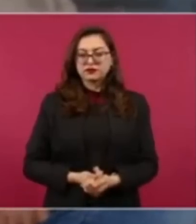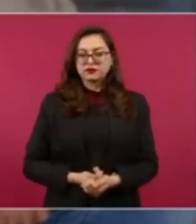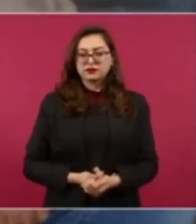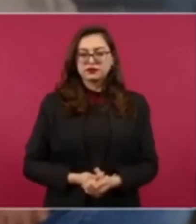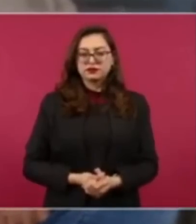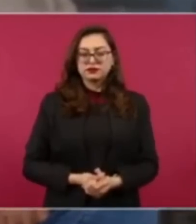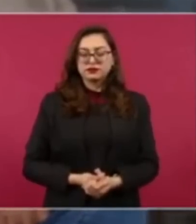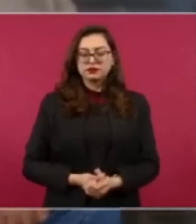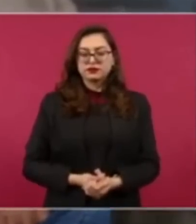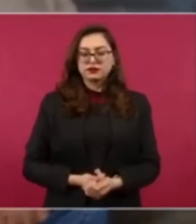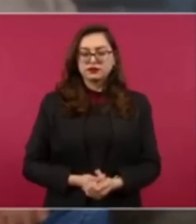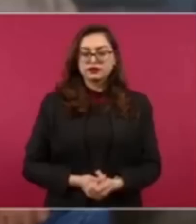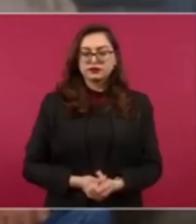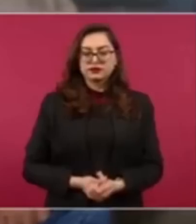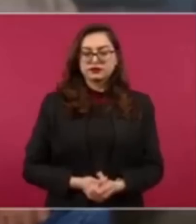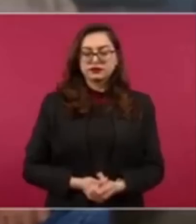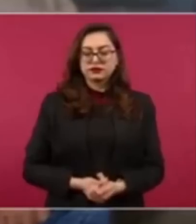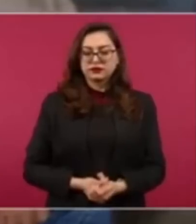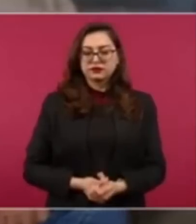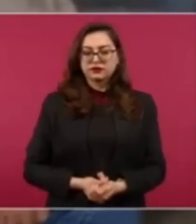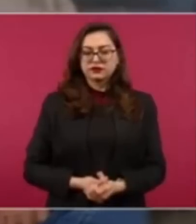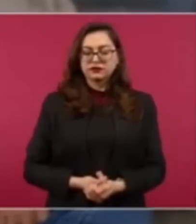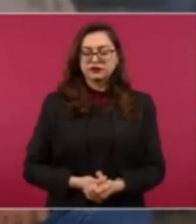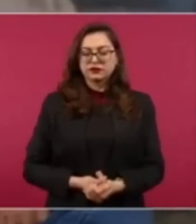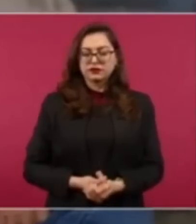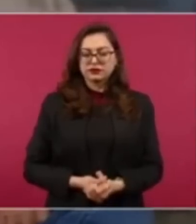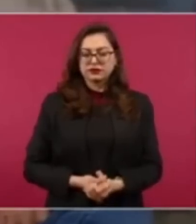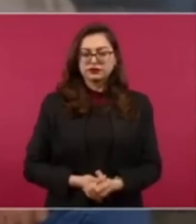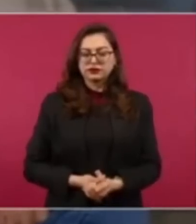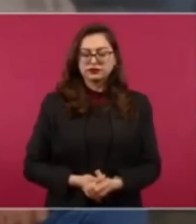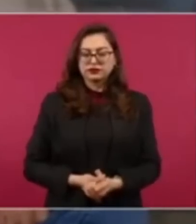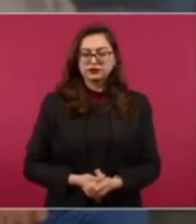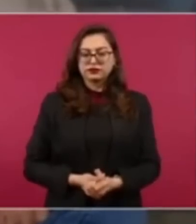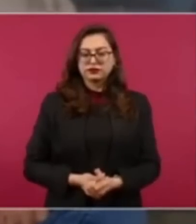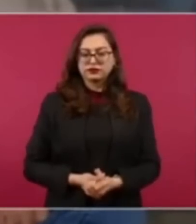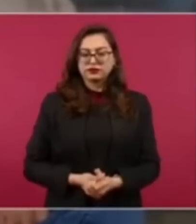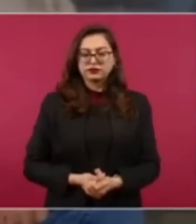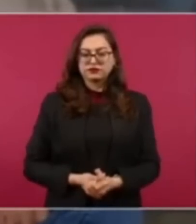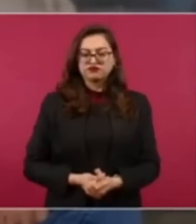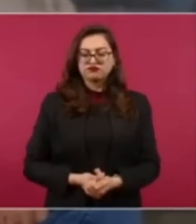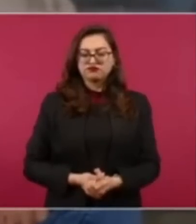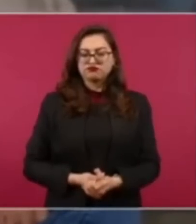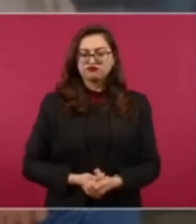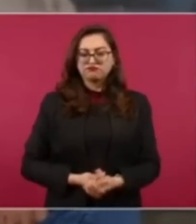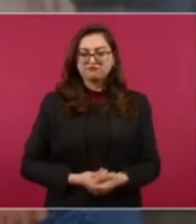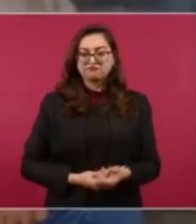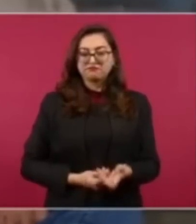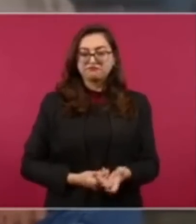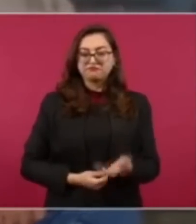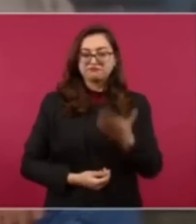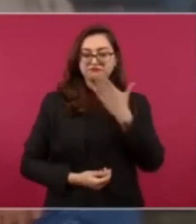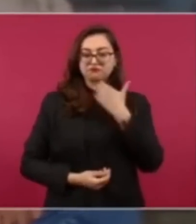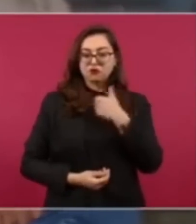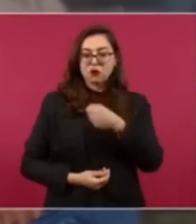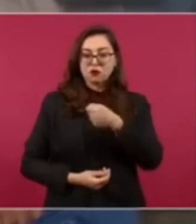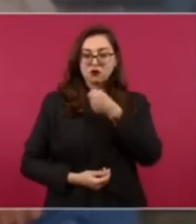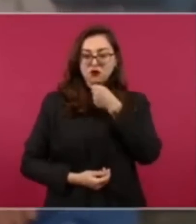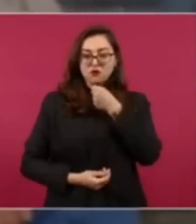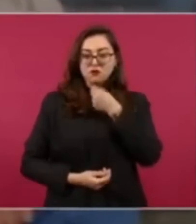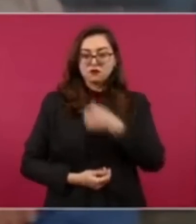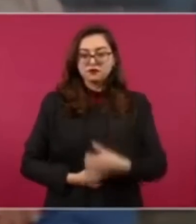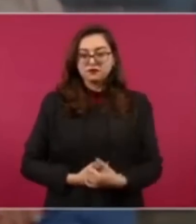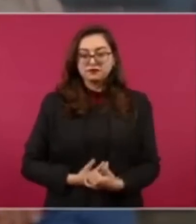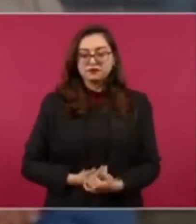no vemos que hay una respuesta del gobierno tanto estatal como federal, ya que algunos de los casos están en la Fiscalía Local